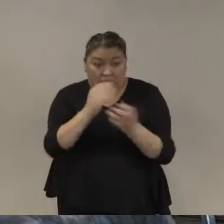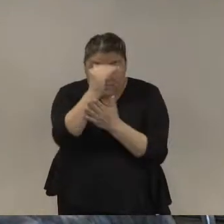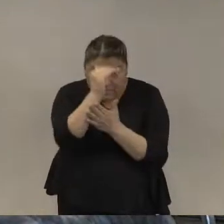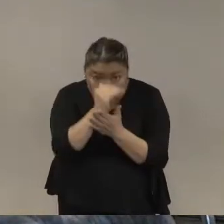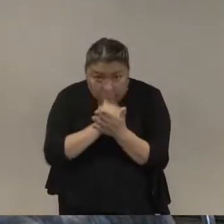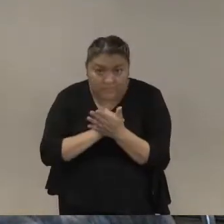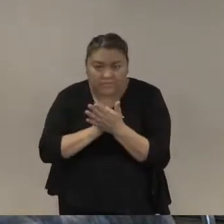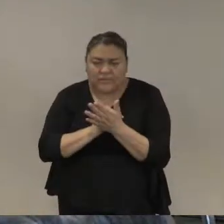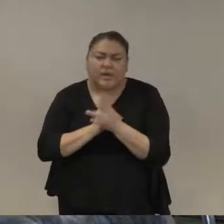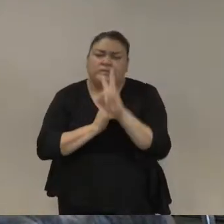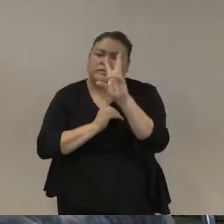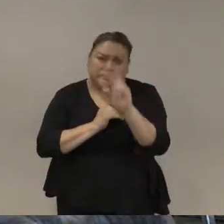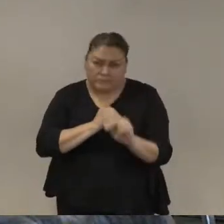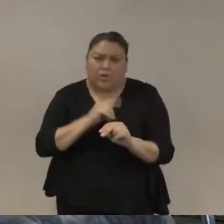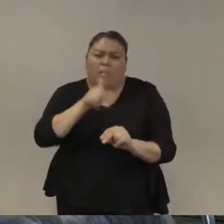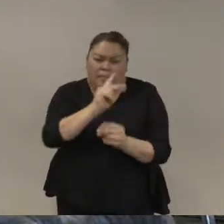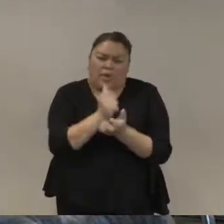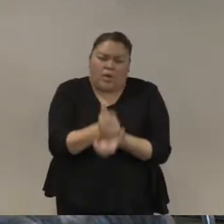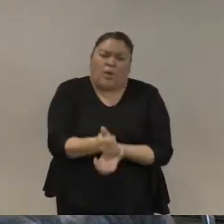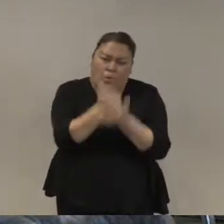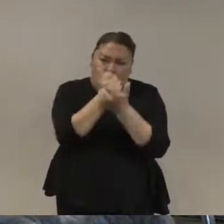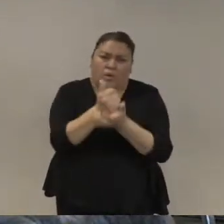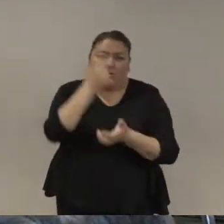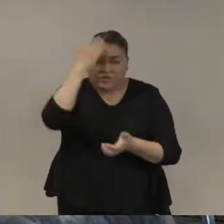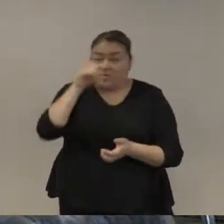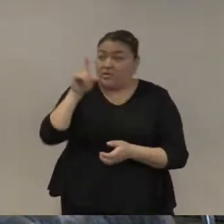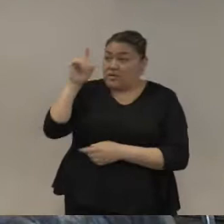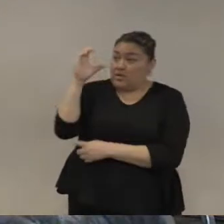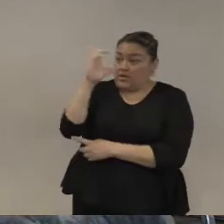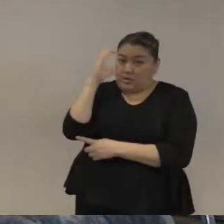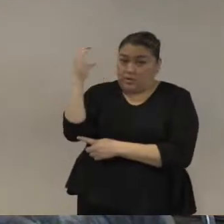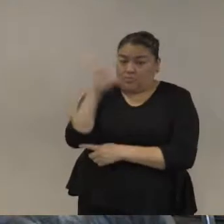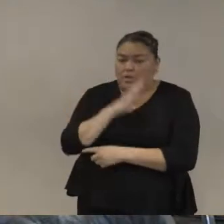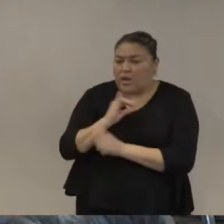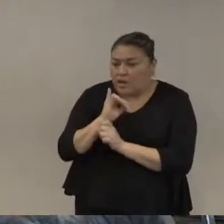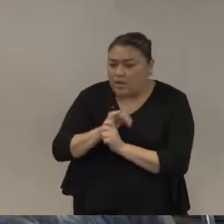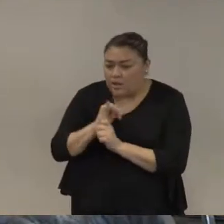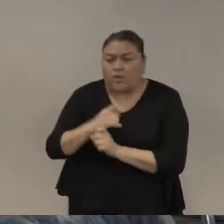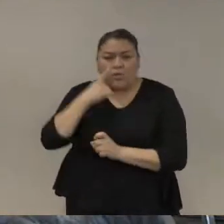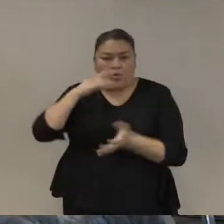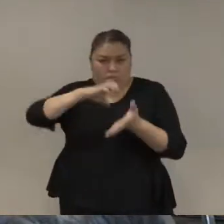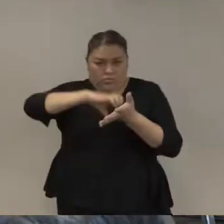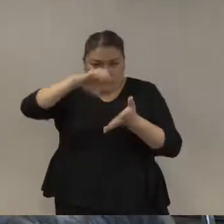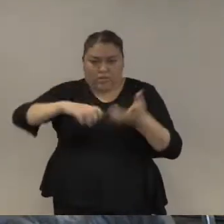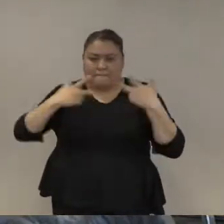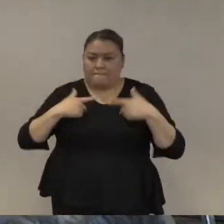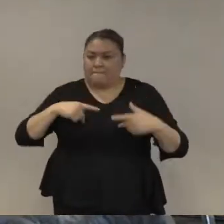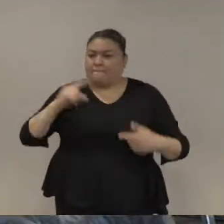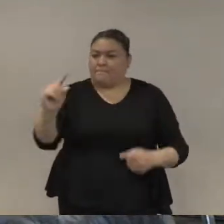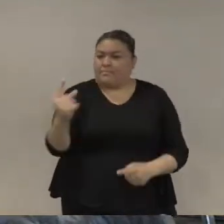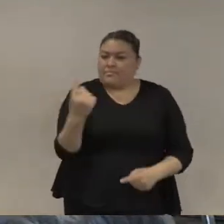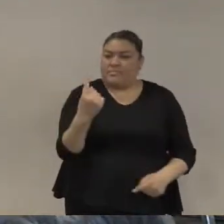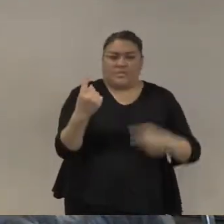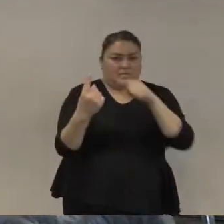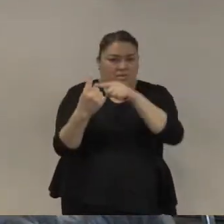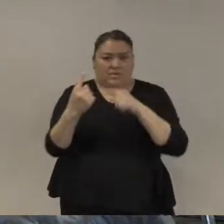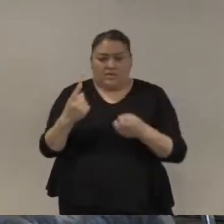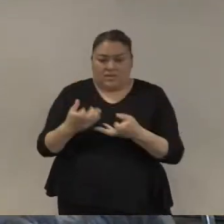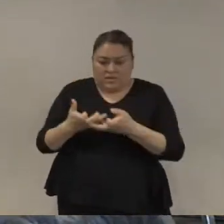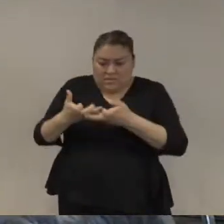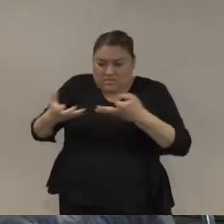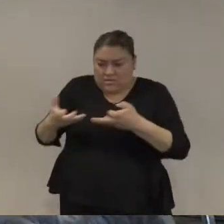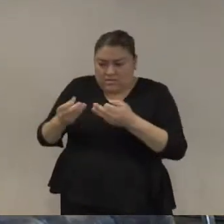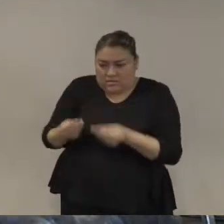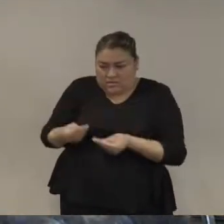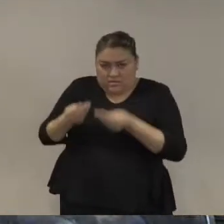sí ayuda y por ejemplo hay estudios en Colombia que muestran que si le dé un título de predio de tierra a